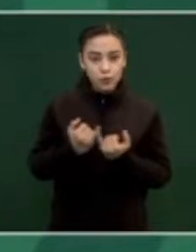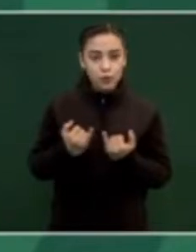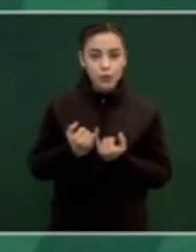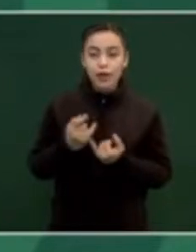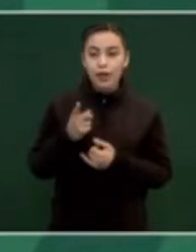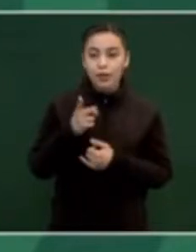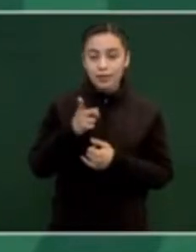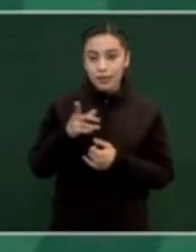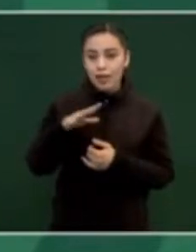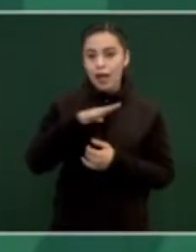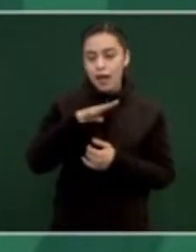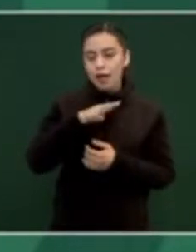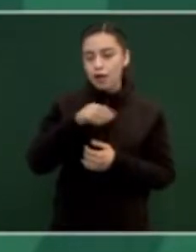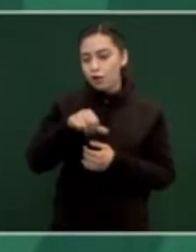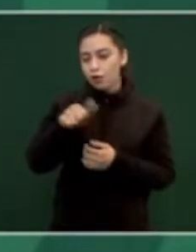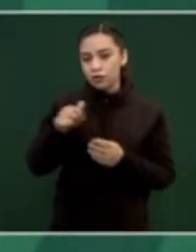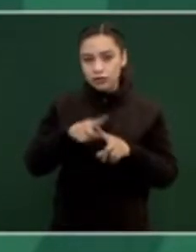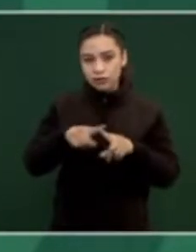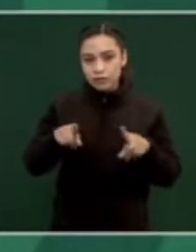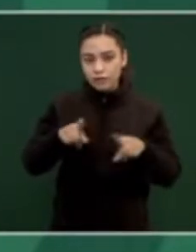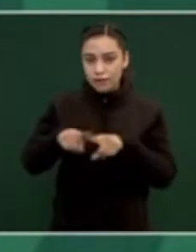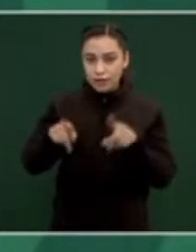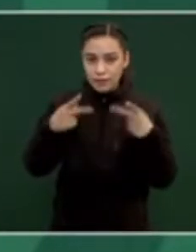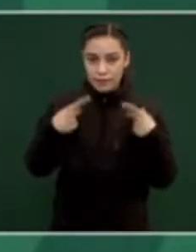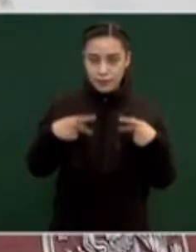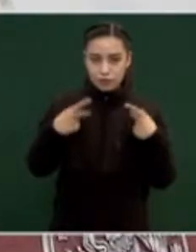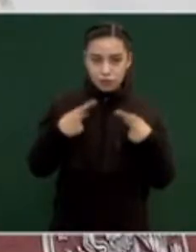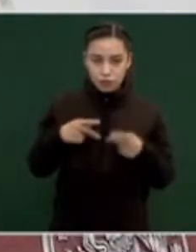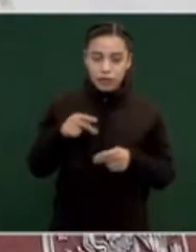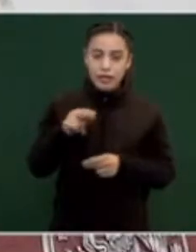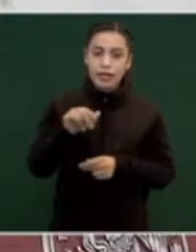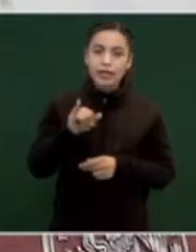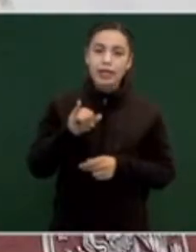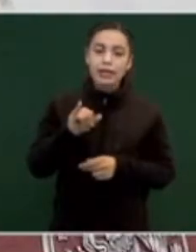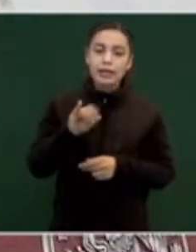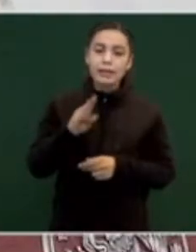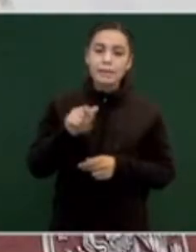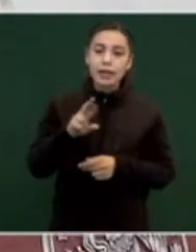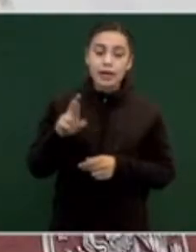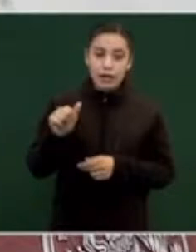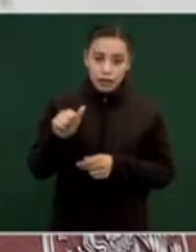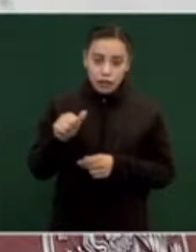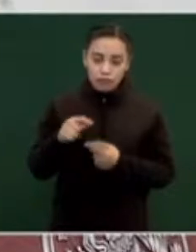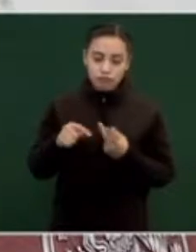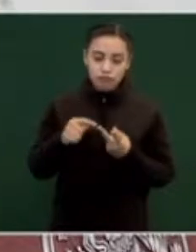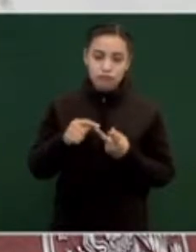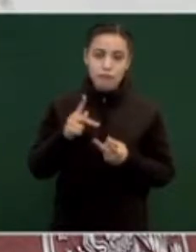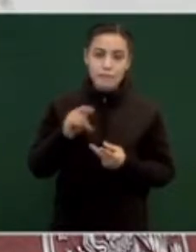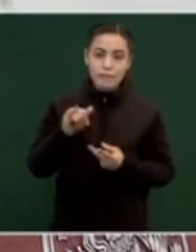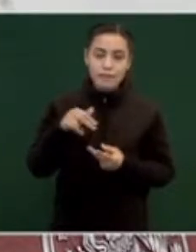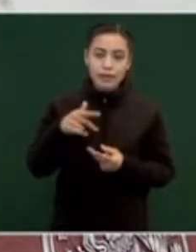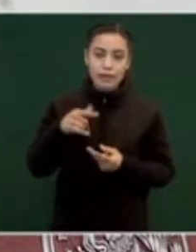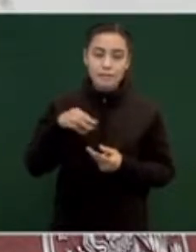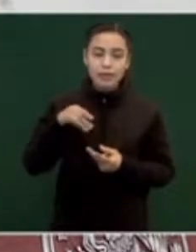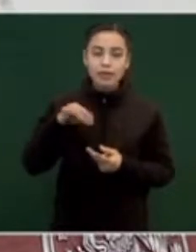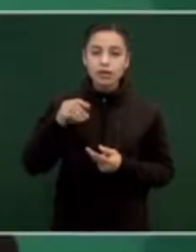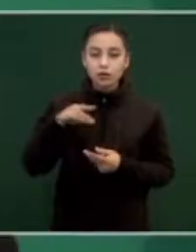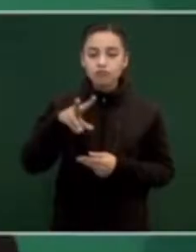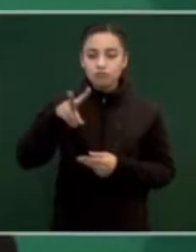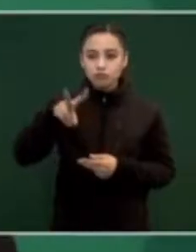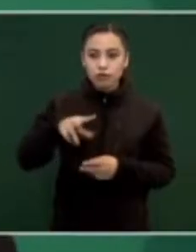lo reconocemos como un gran periodista